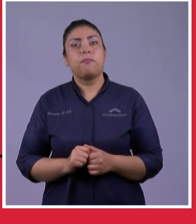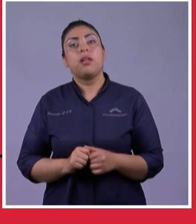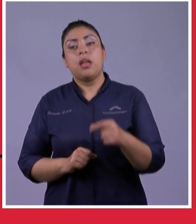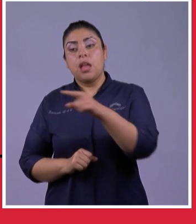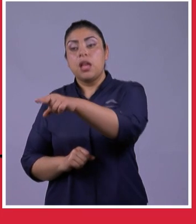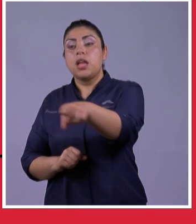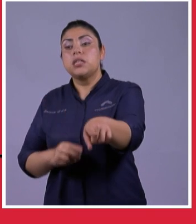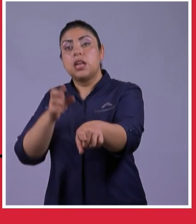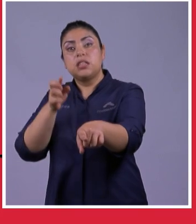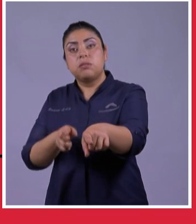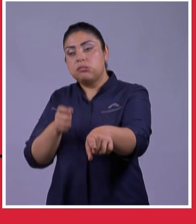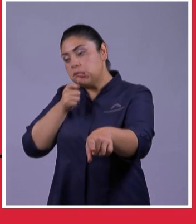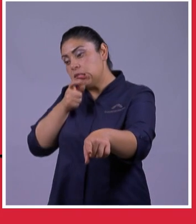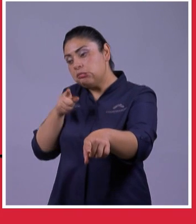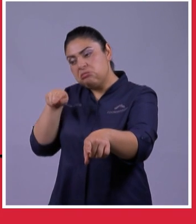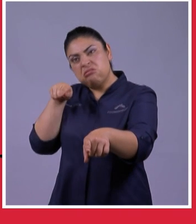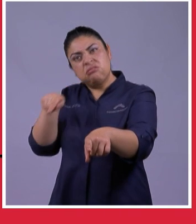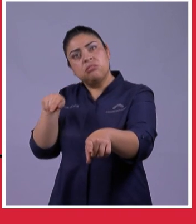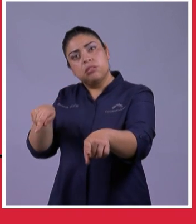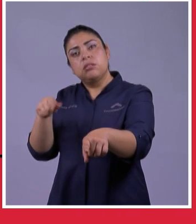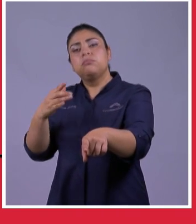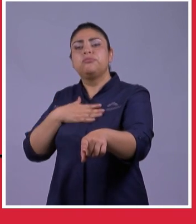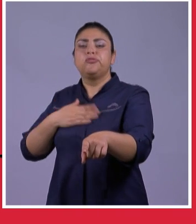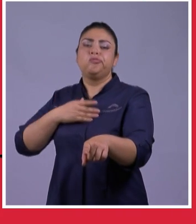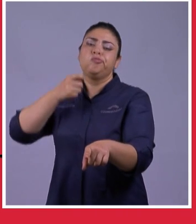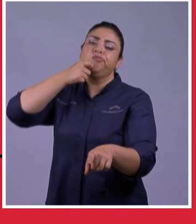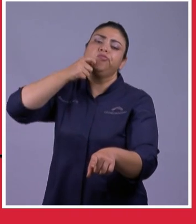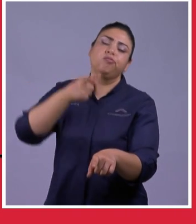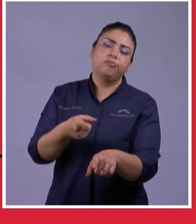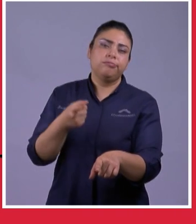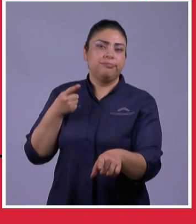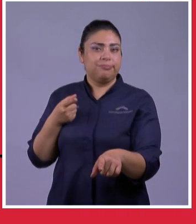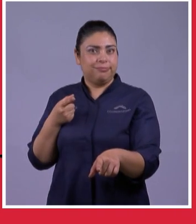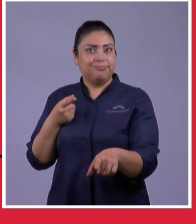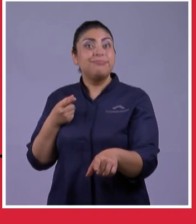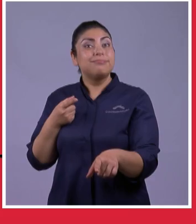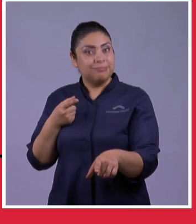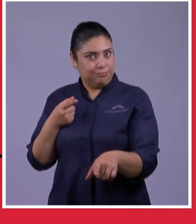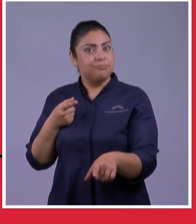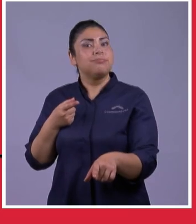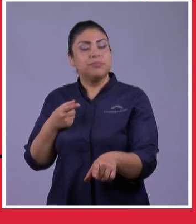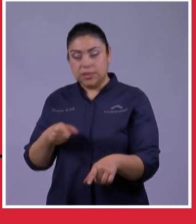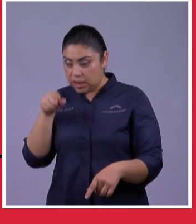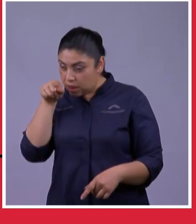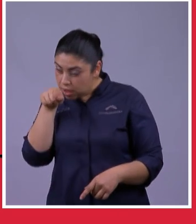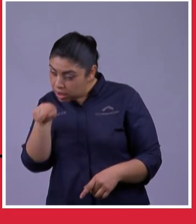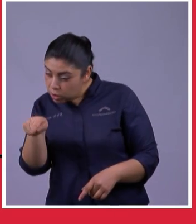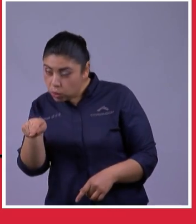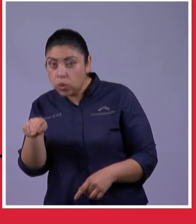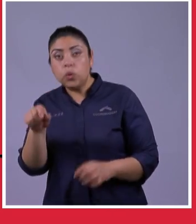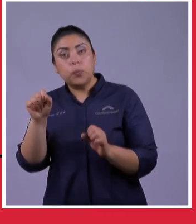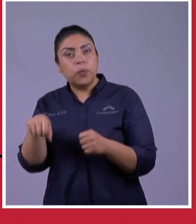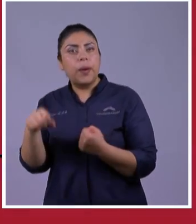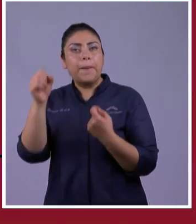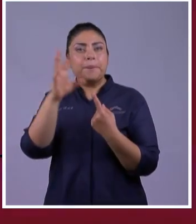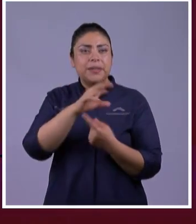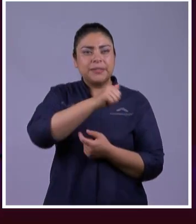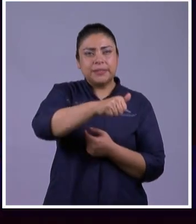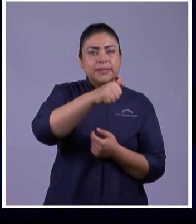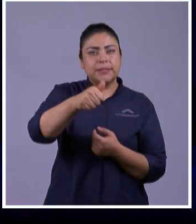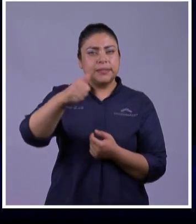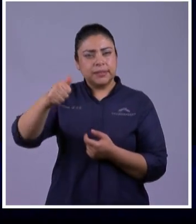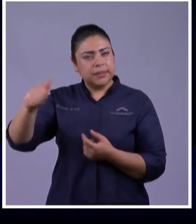bendijeren y a los que te maldijeren maldeciré y serán benditas en ti todas las familias de la tierra ¿Qué tiene que ver este verso aquí?